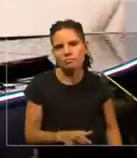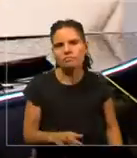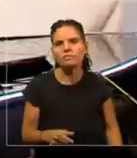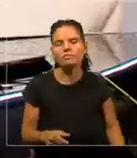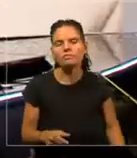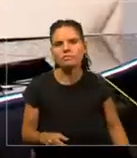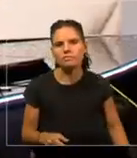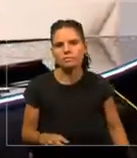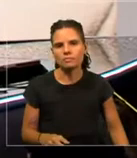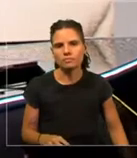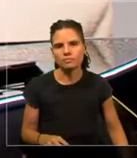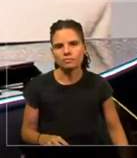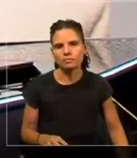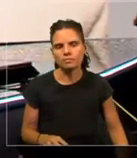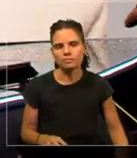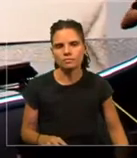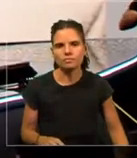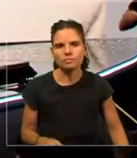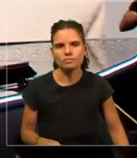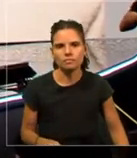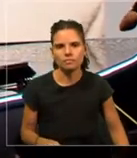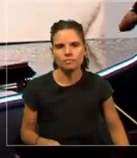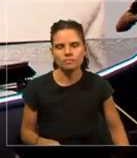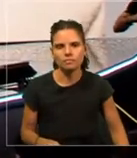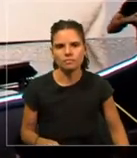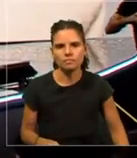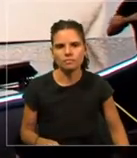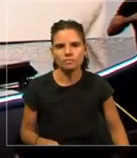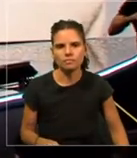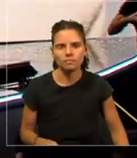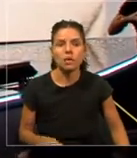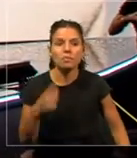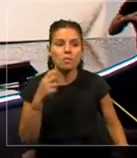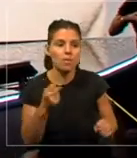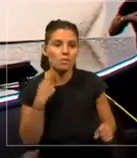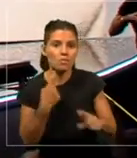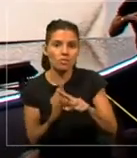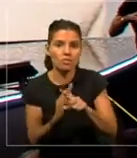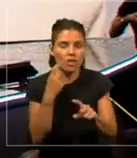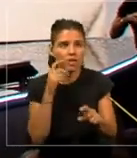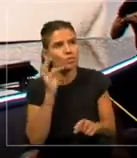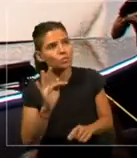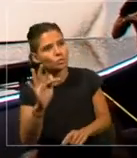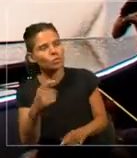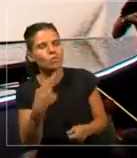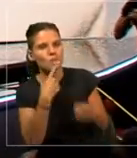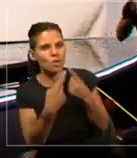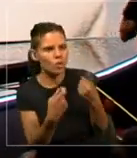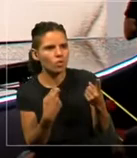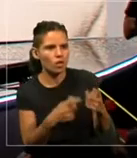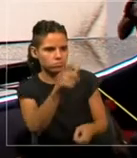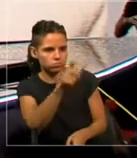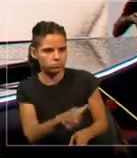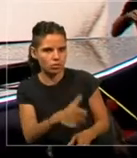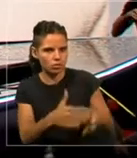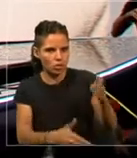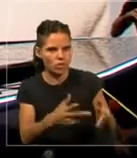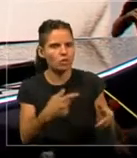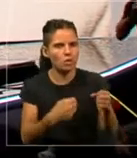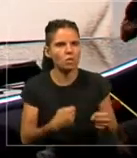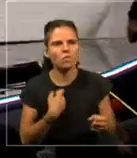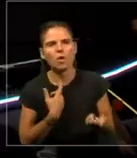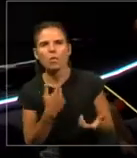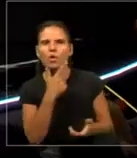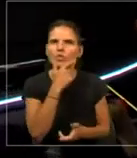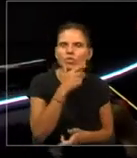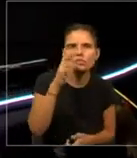podamos hablar del futuro. podamos hacernos preguntas. Es para hacernos preguntas. Las preguntas,